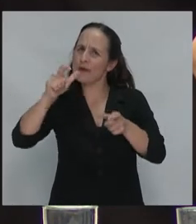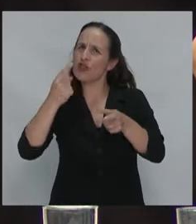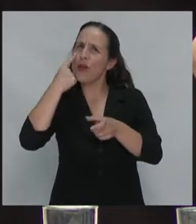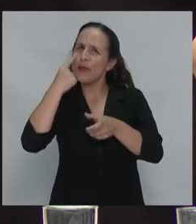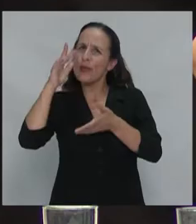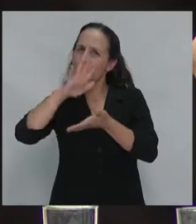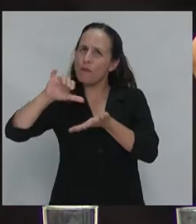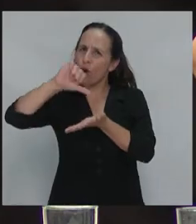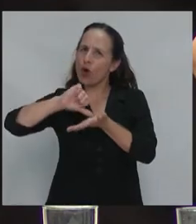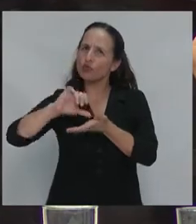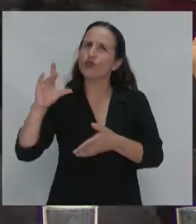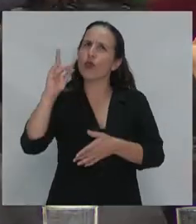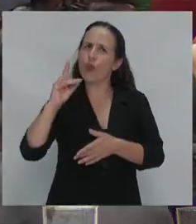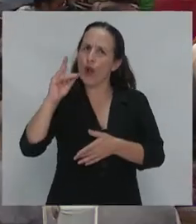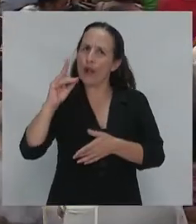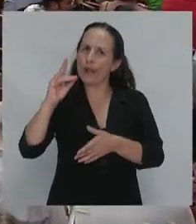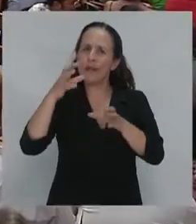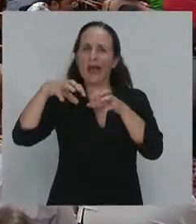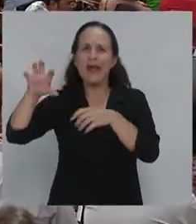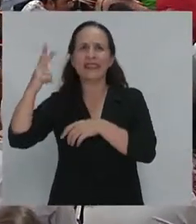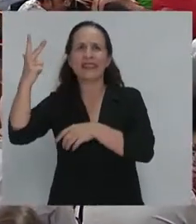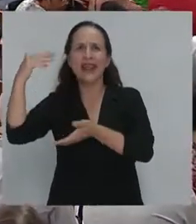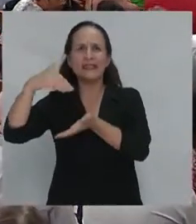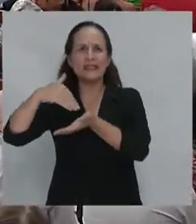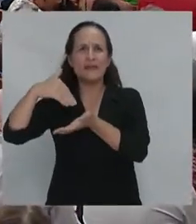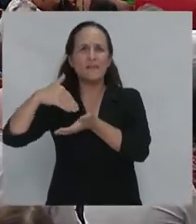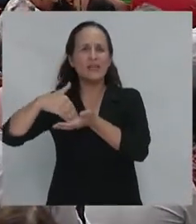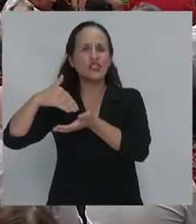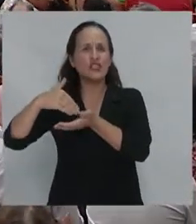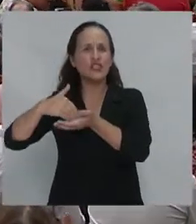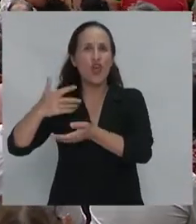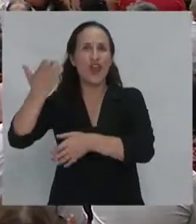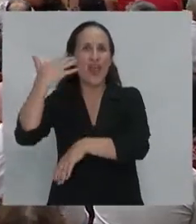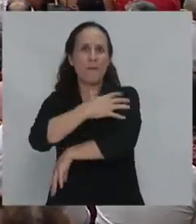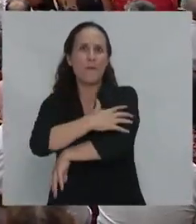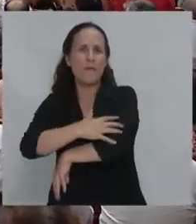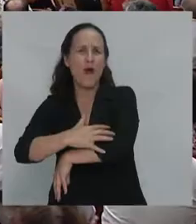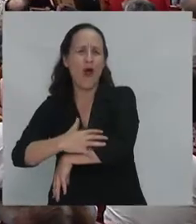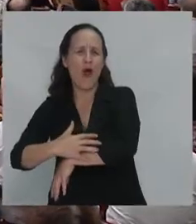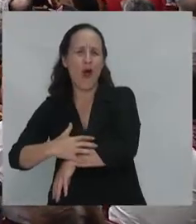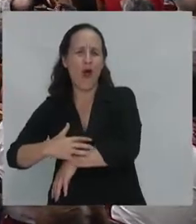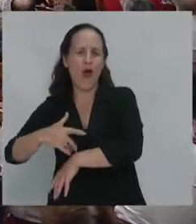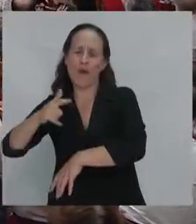territorio pero de ahí 3 millones de habitantes han salido de la pobreza en 10 años.